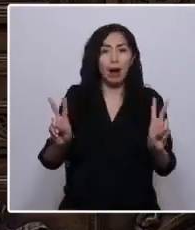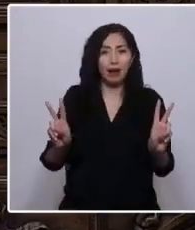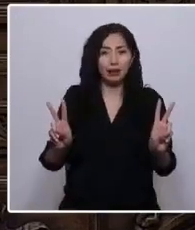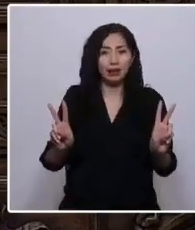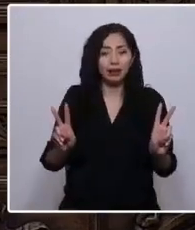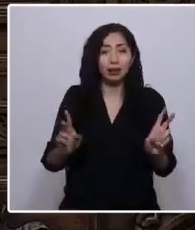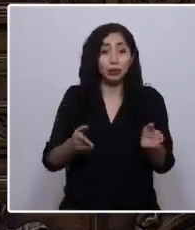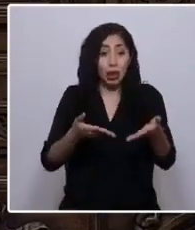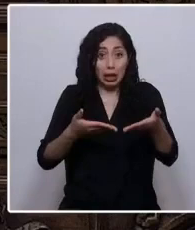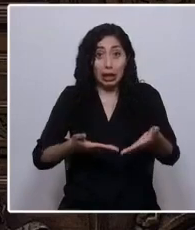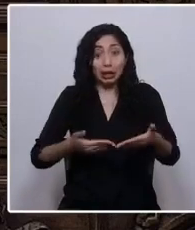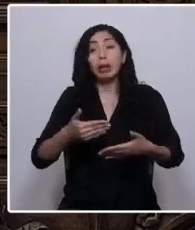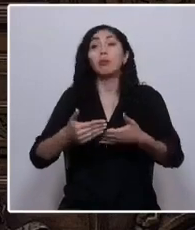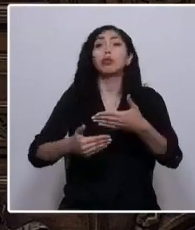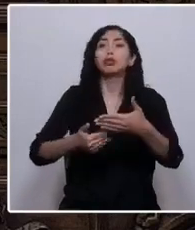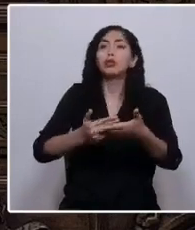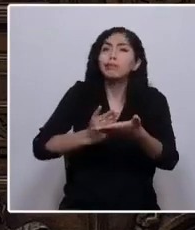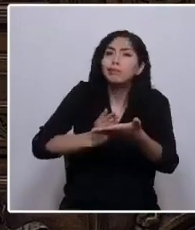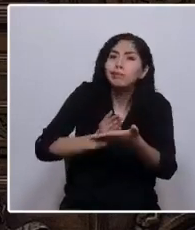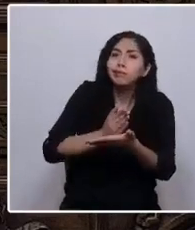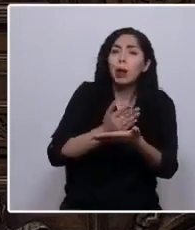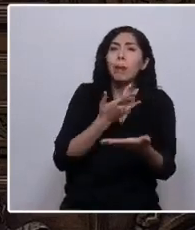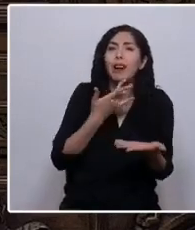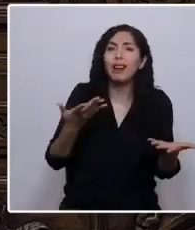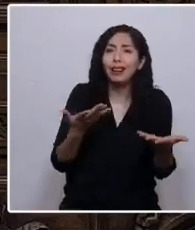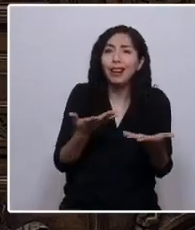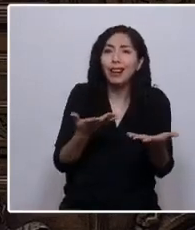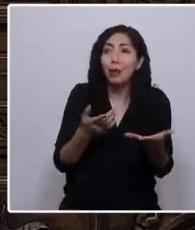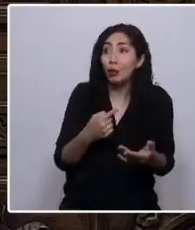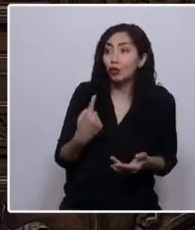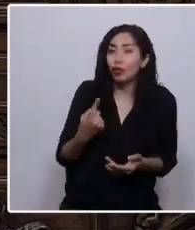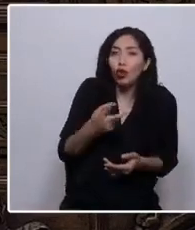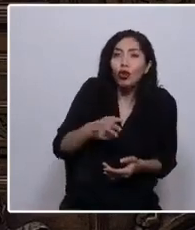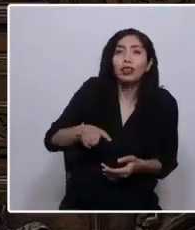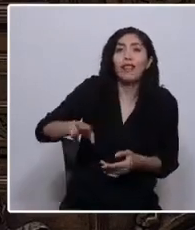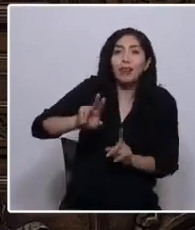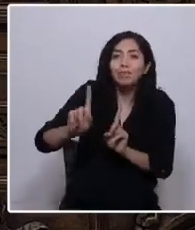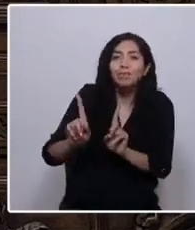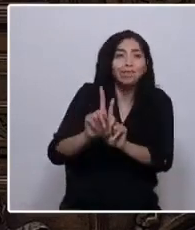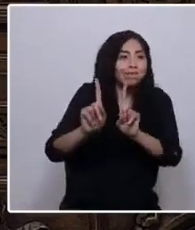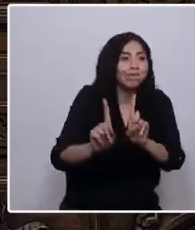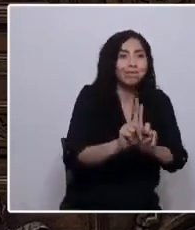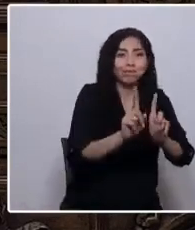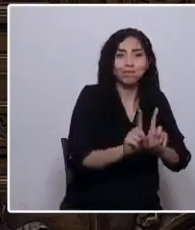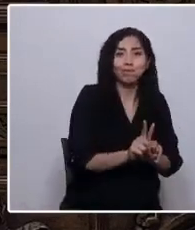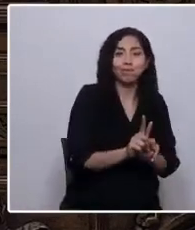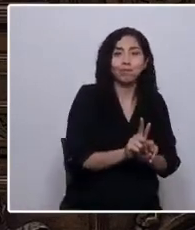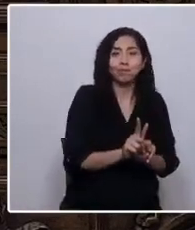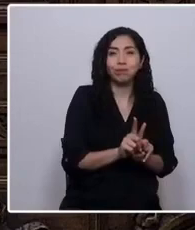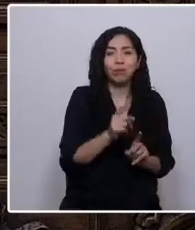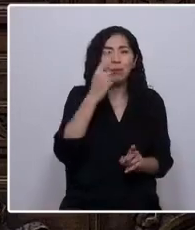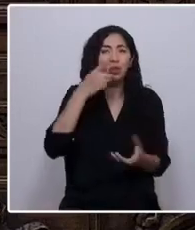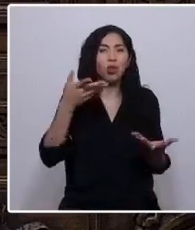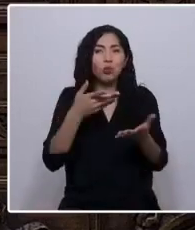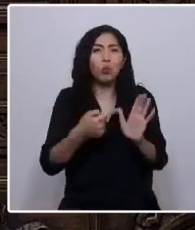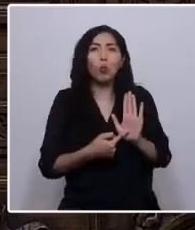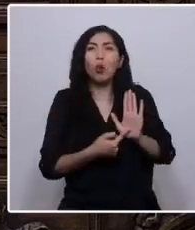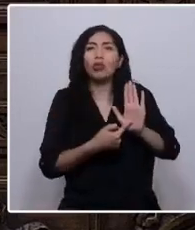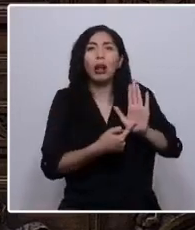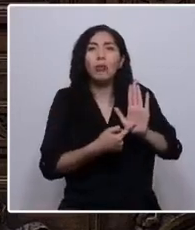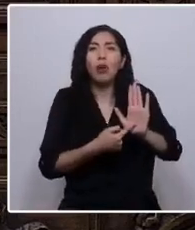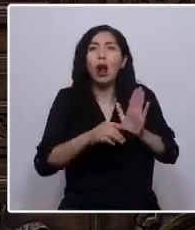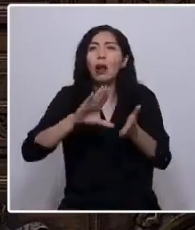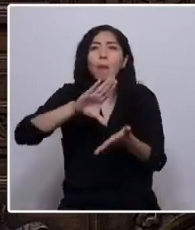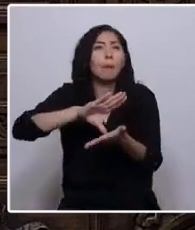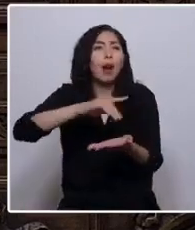Este proceso nació para que volvamos a encontrarnos. ¿Pero qué señal le damos al país cuando la dignidad se reconoce